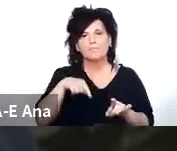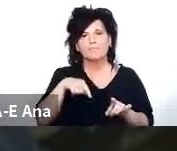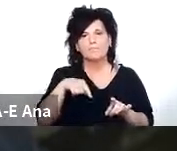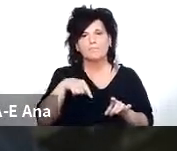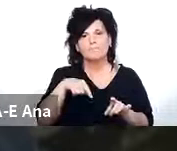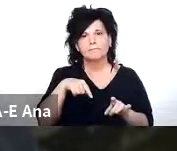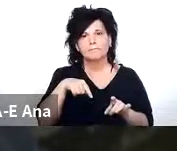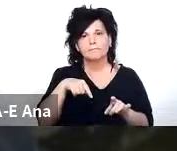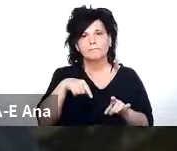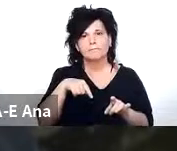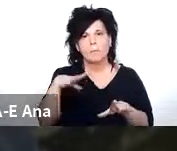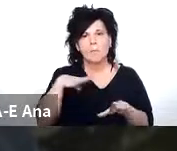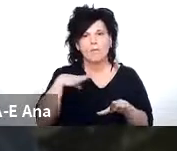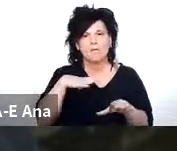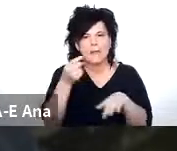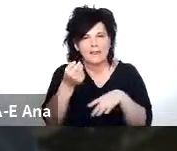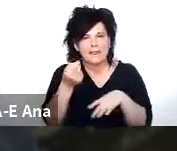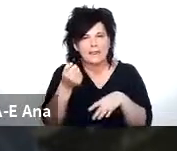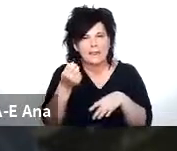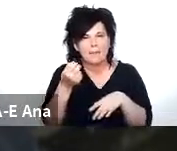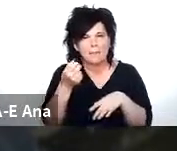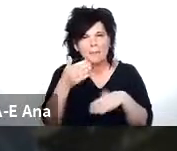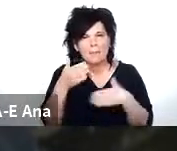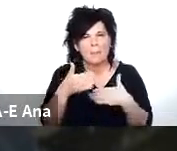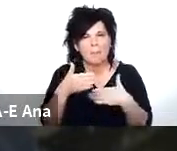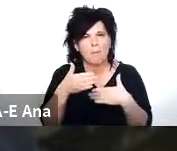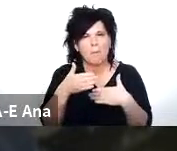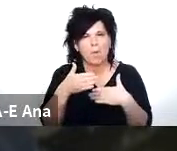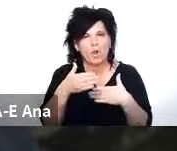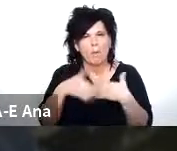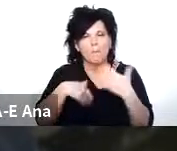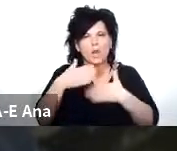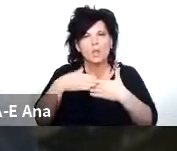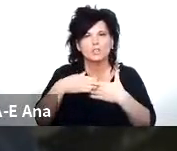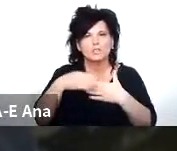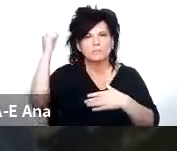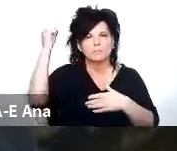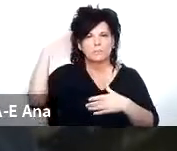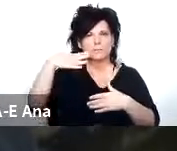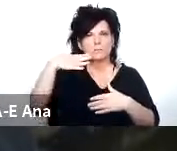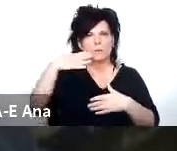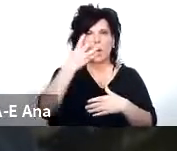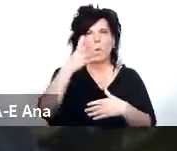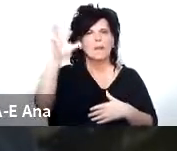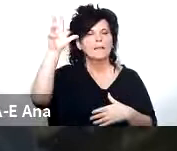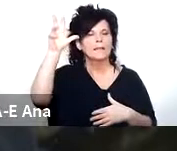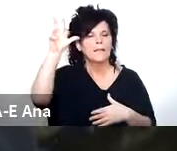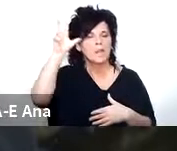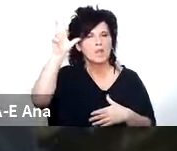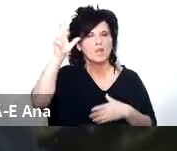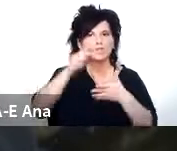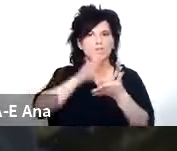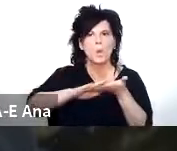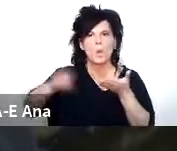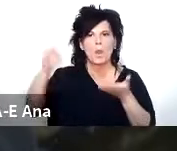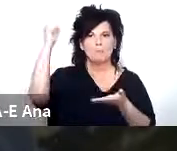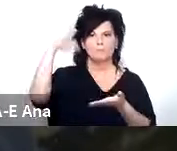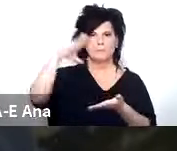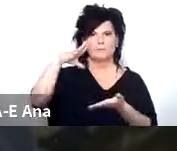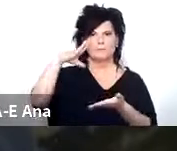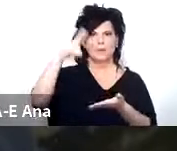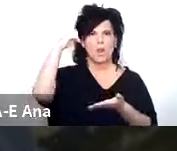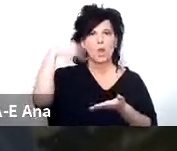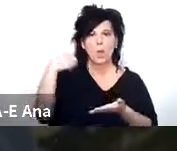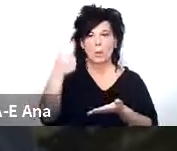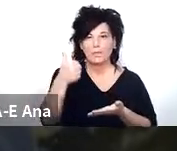de la mitad de de nuestro primer proceso de iluminación en el cual ya contamos con 48 nodos iluminados de 96 de